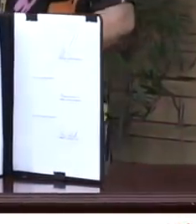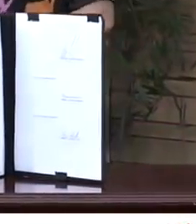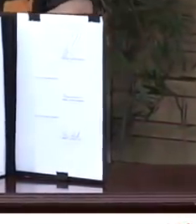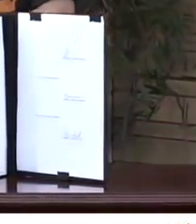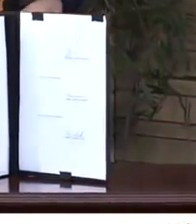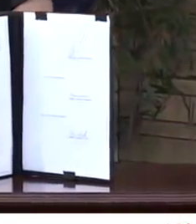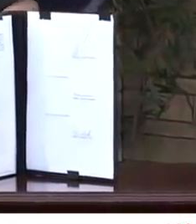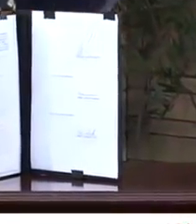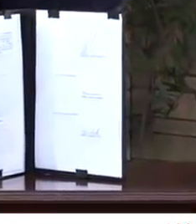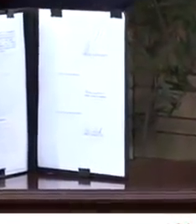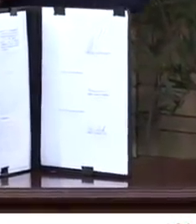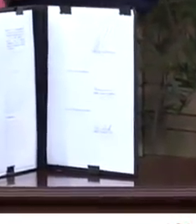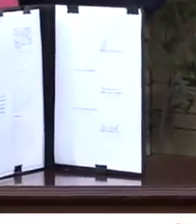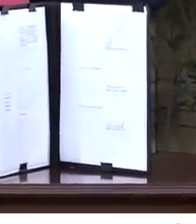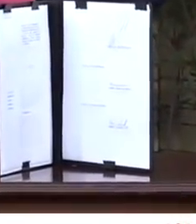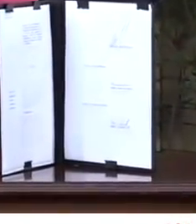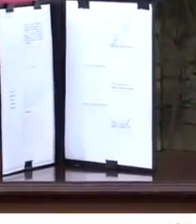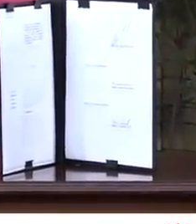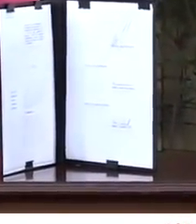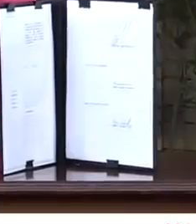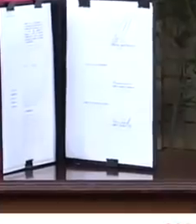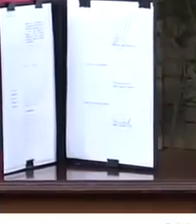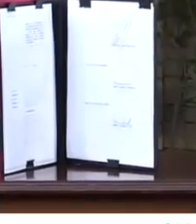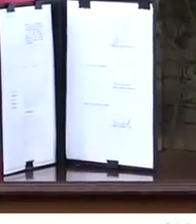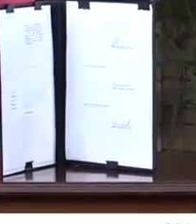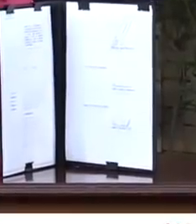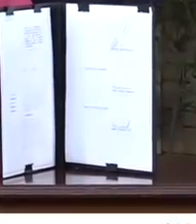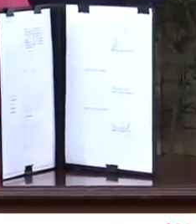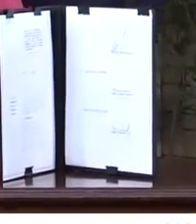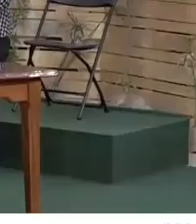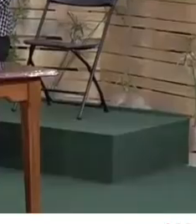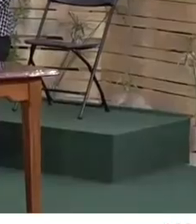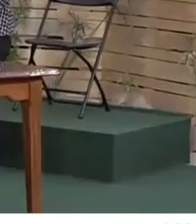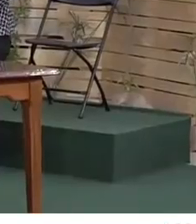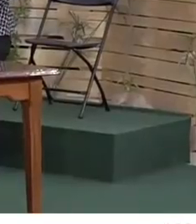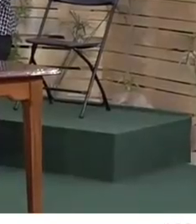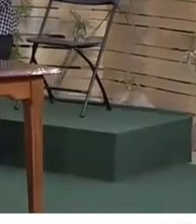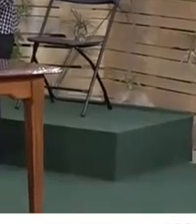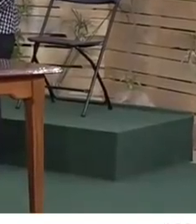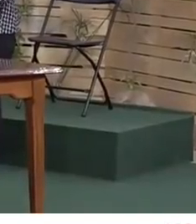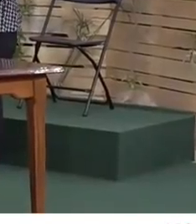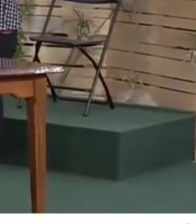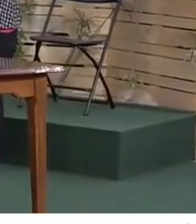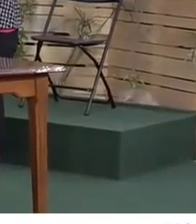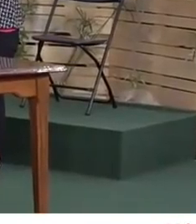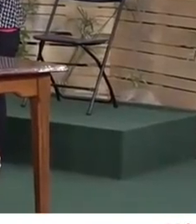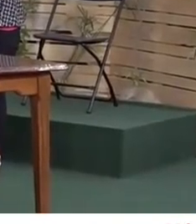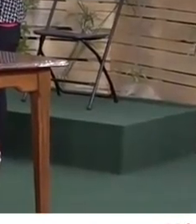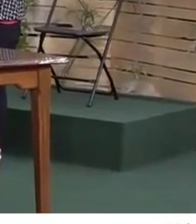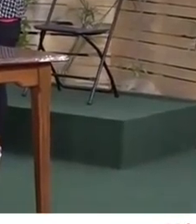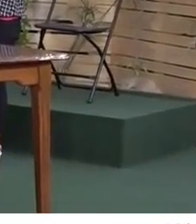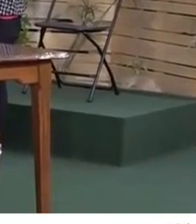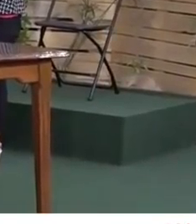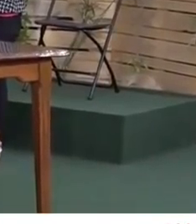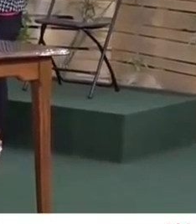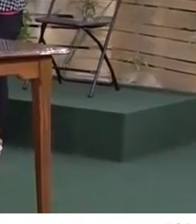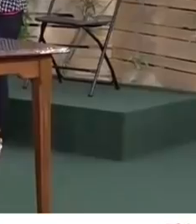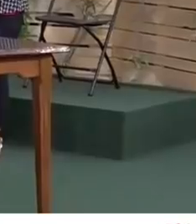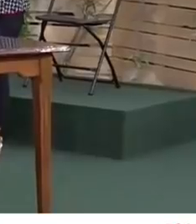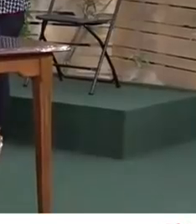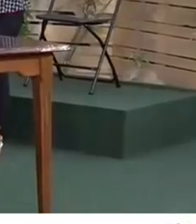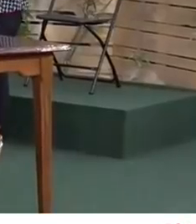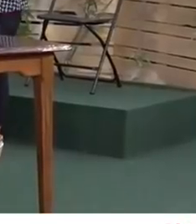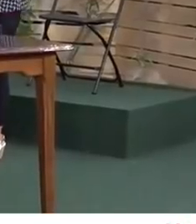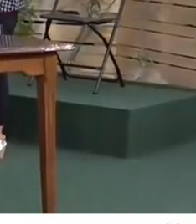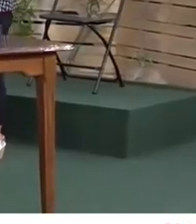sino todos los días. La desigualdad, la brecha entre hombres y mujeres, la violencia que viven las mujeres día a día y por supuesto